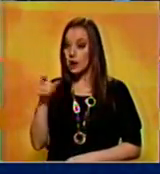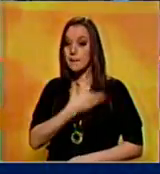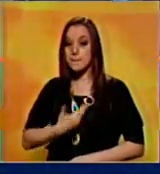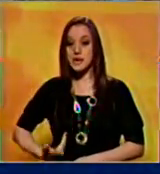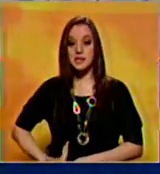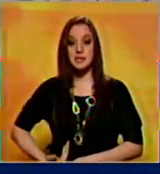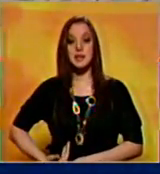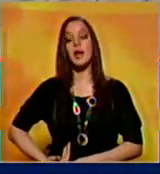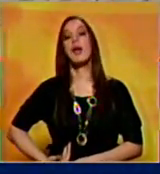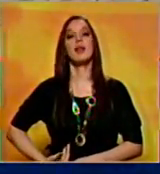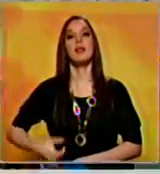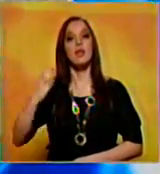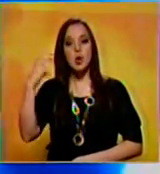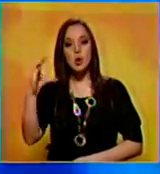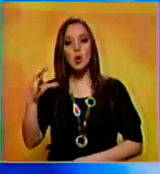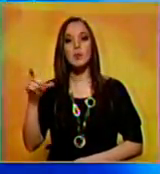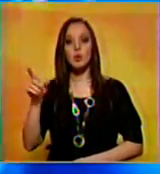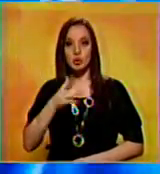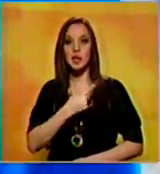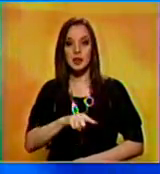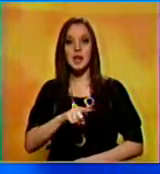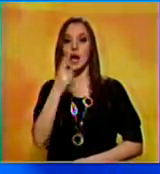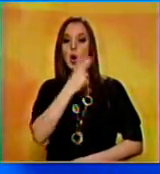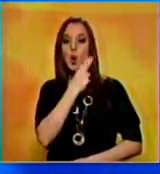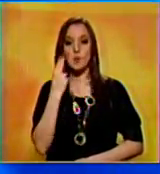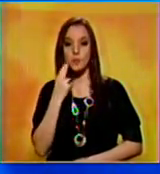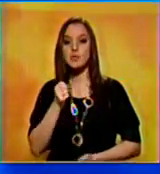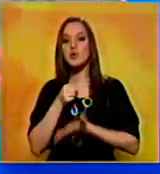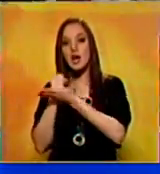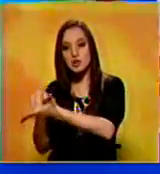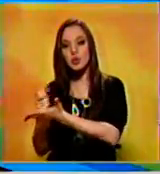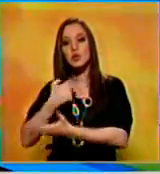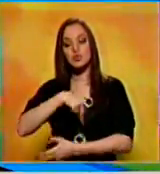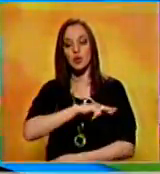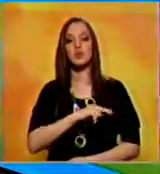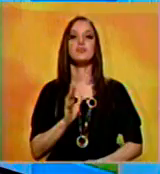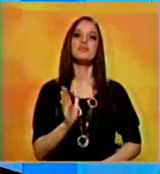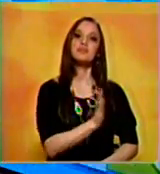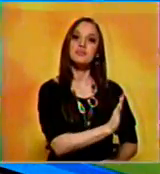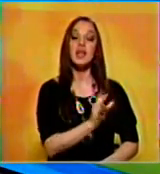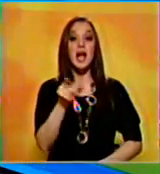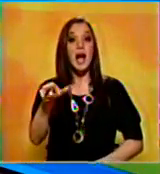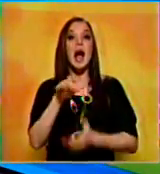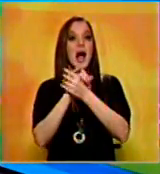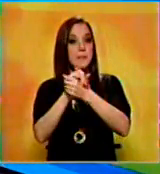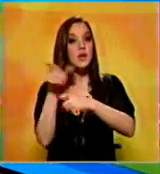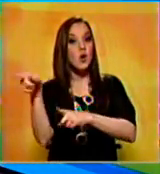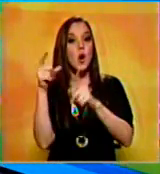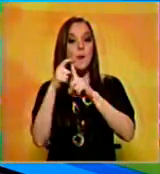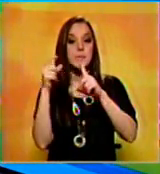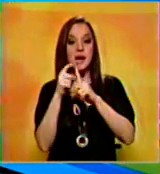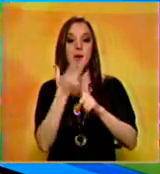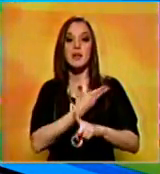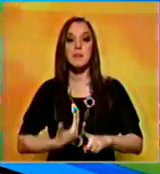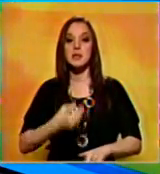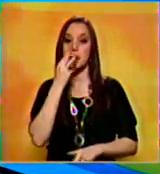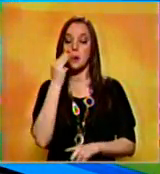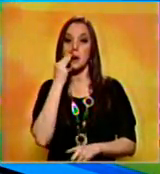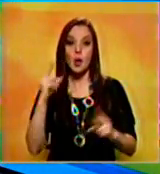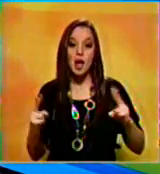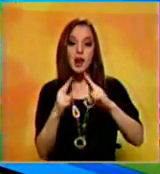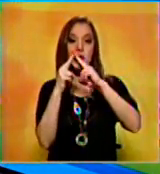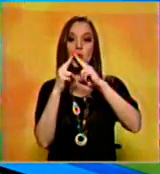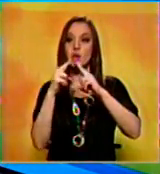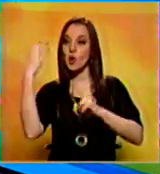toda la colaboración y el compromiso también bueno amigos palabras del presidente Nicolás Maduro en esta previa de lo que es la reunión el encuentro bilateral entre